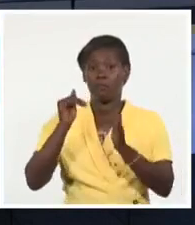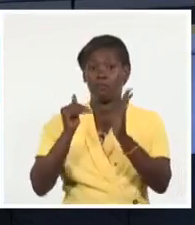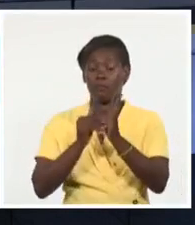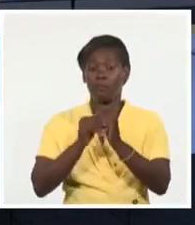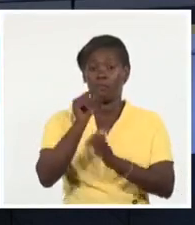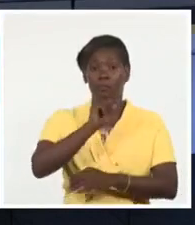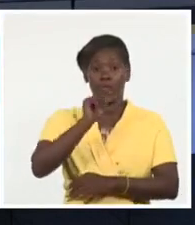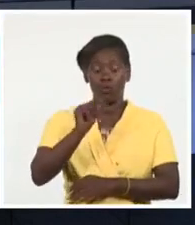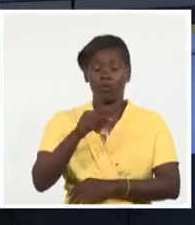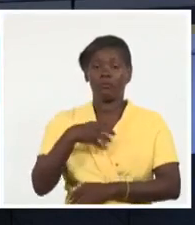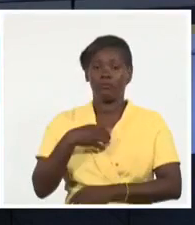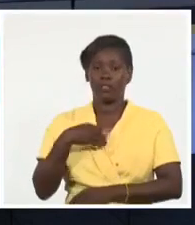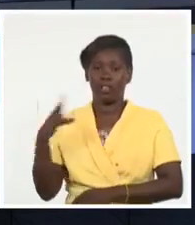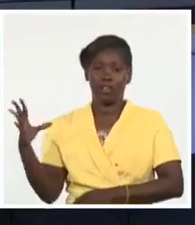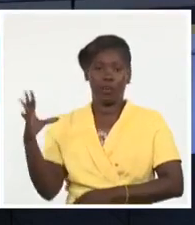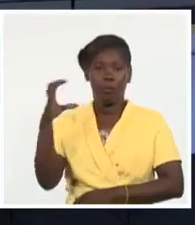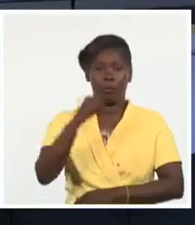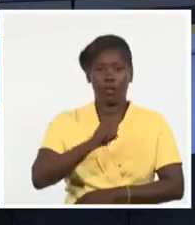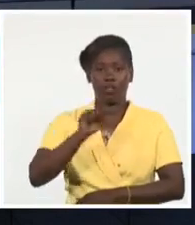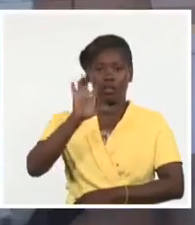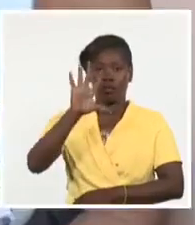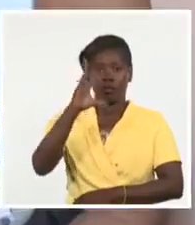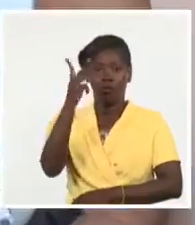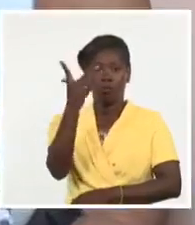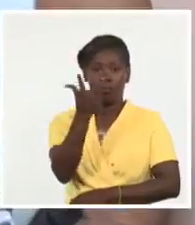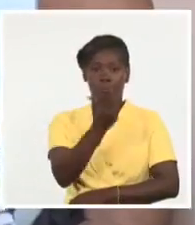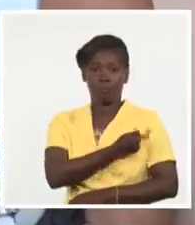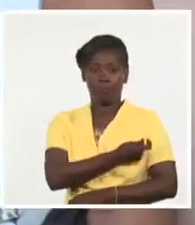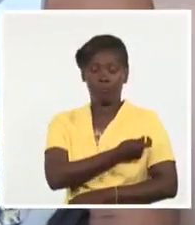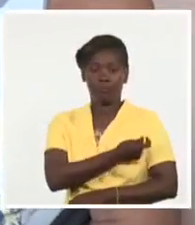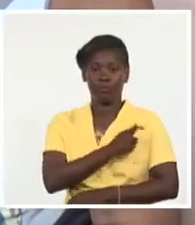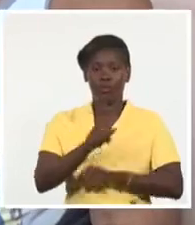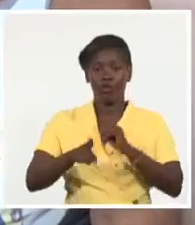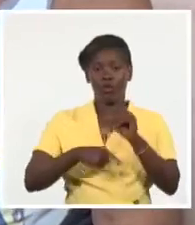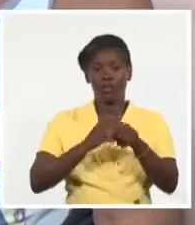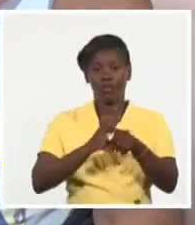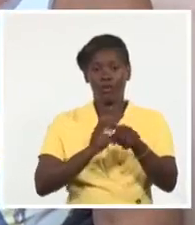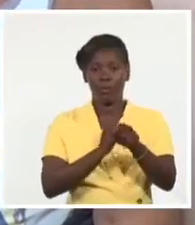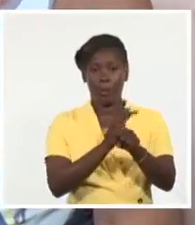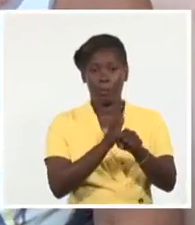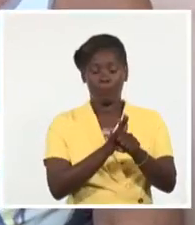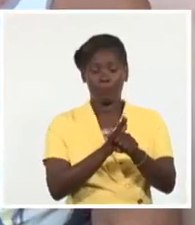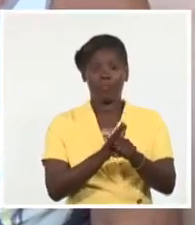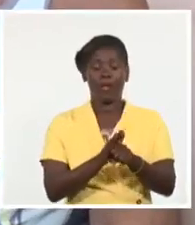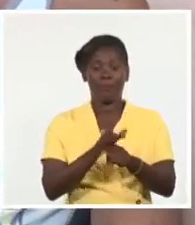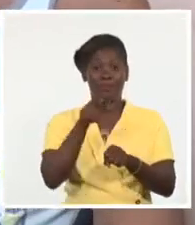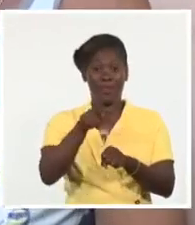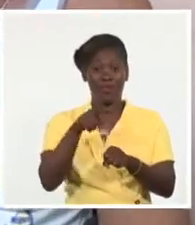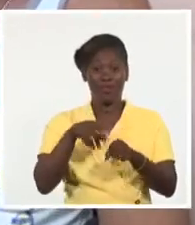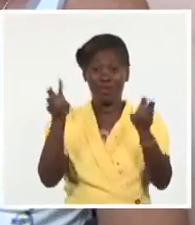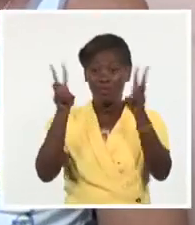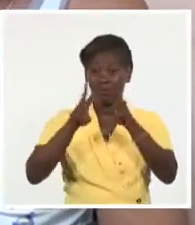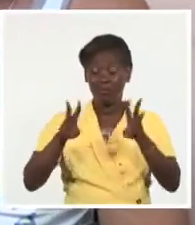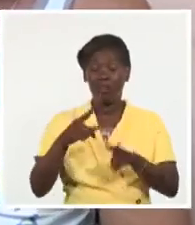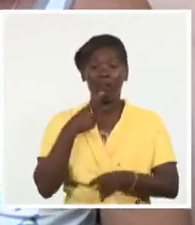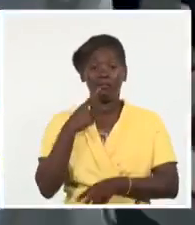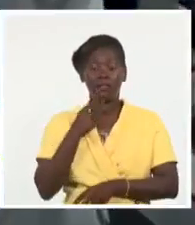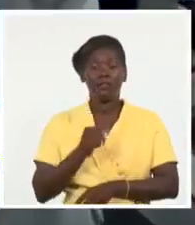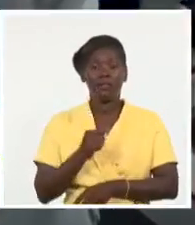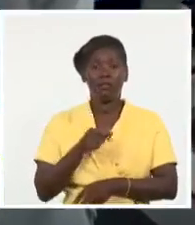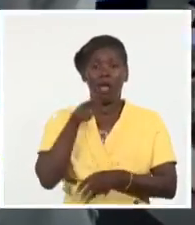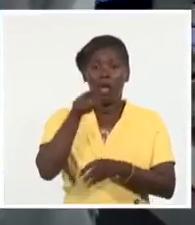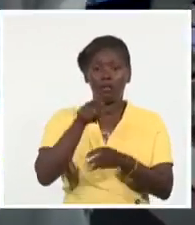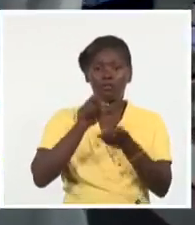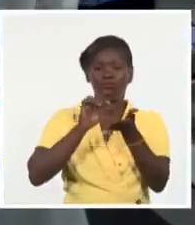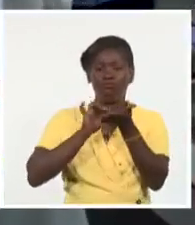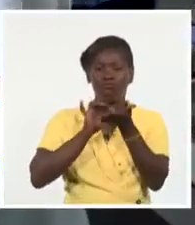completo de vacunación contra la COVID-19. El sitio web del Minsap informó que hasta la fecha han recibido al menos una